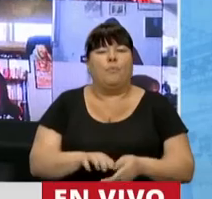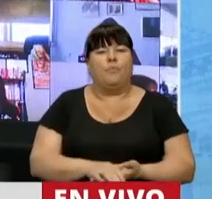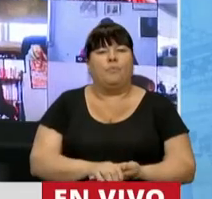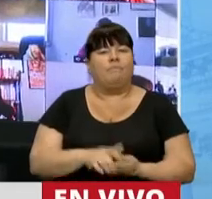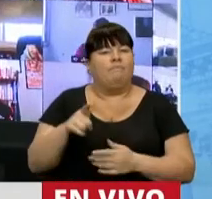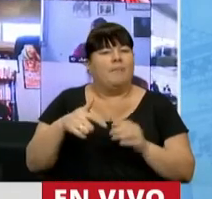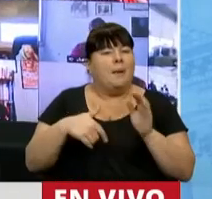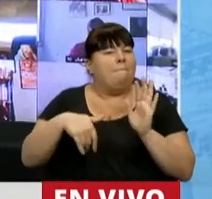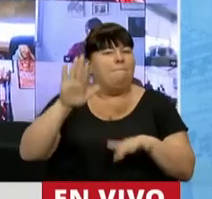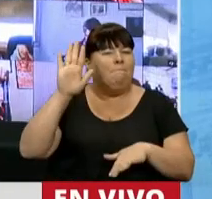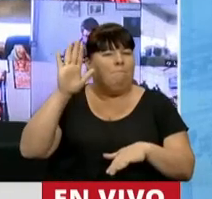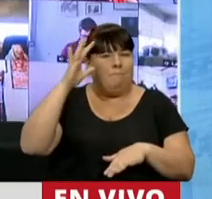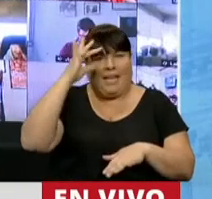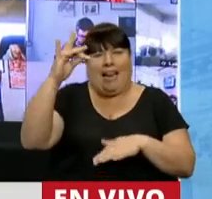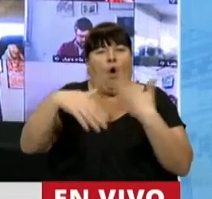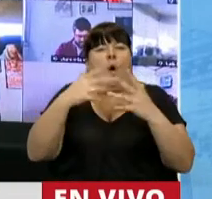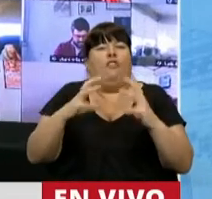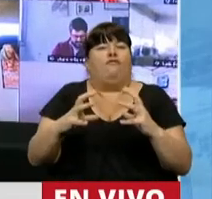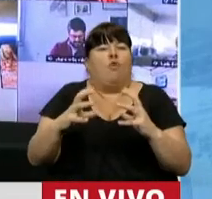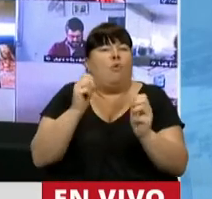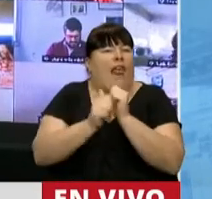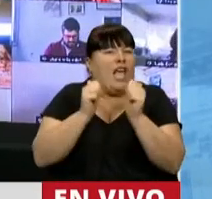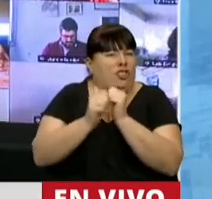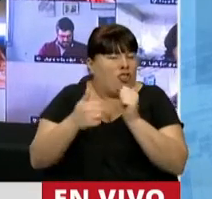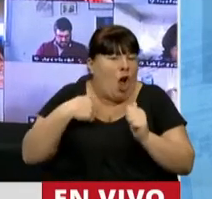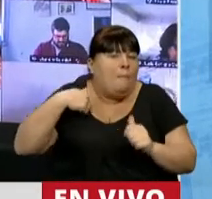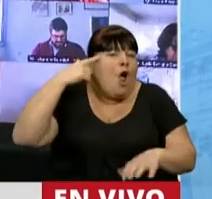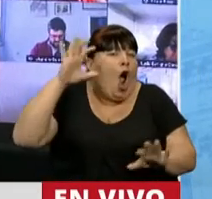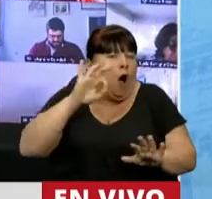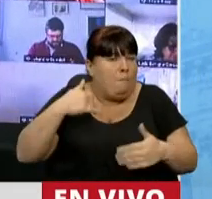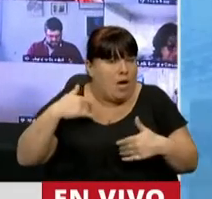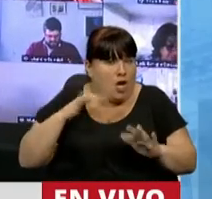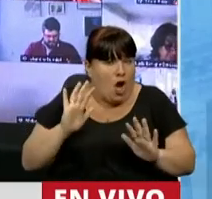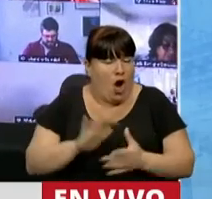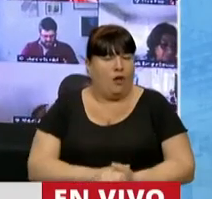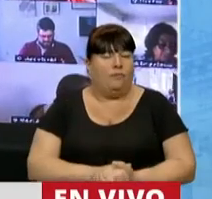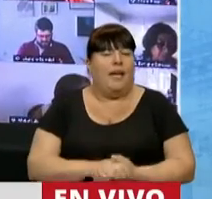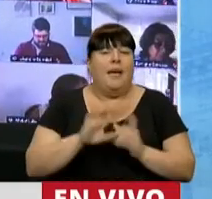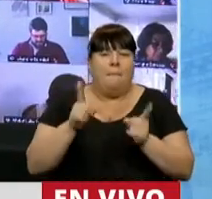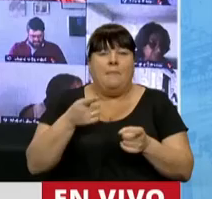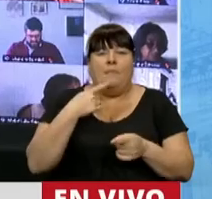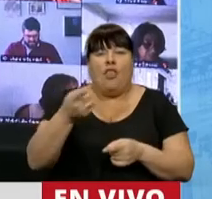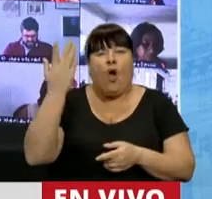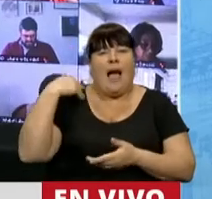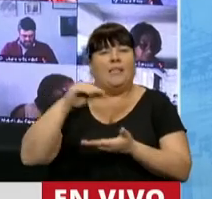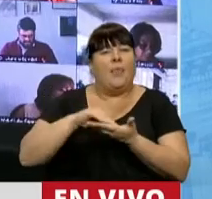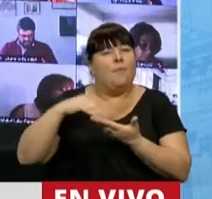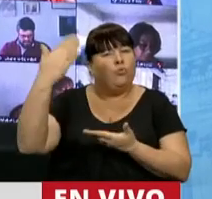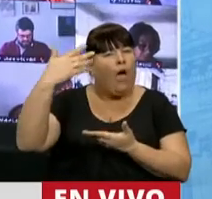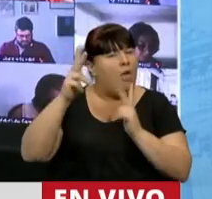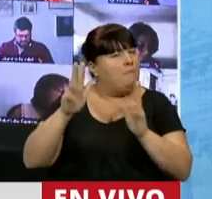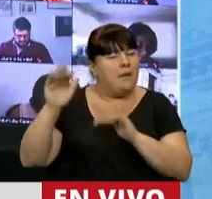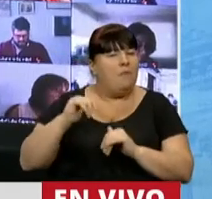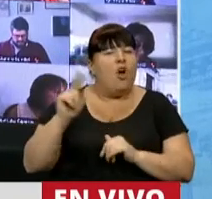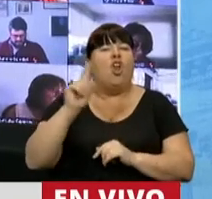mayor jugador de fútbol de la historia, a mi parecer, y como bien dijo un diputado propinante,